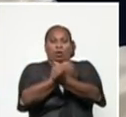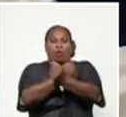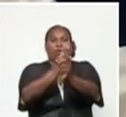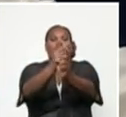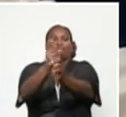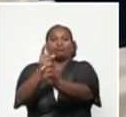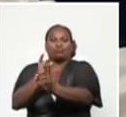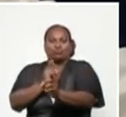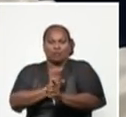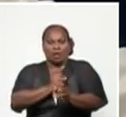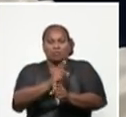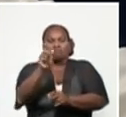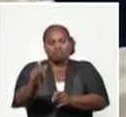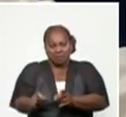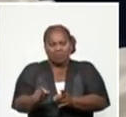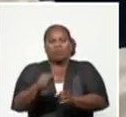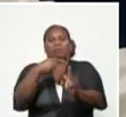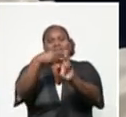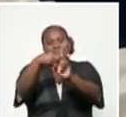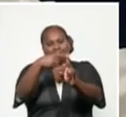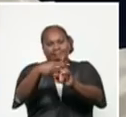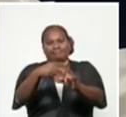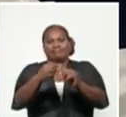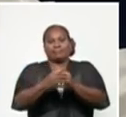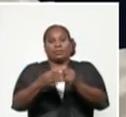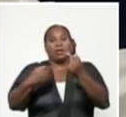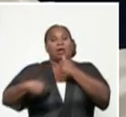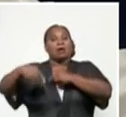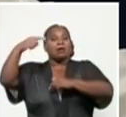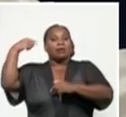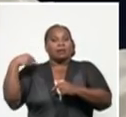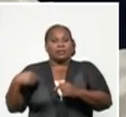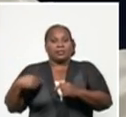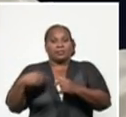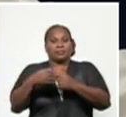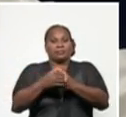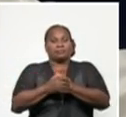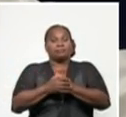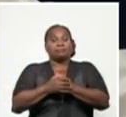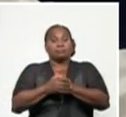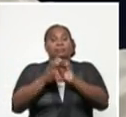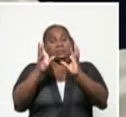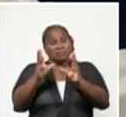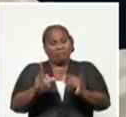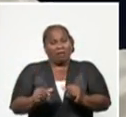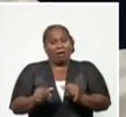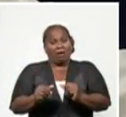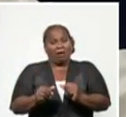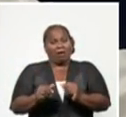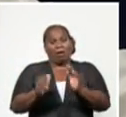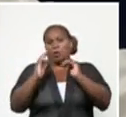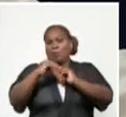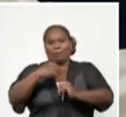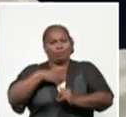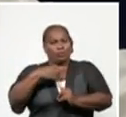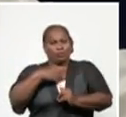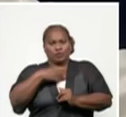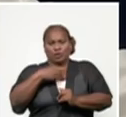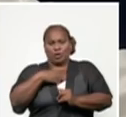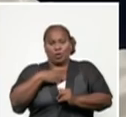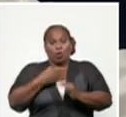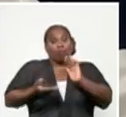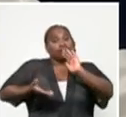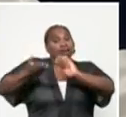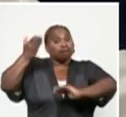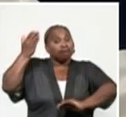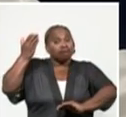casos confirmados. Ayer, que es una cifra que no habíamos tenido de forma tan elevada, de